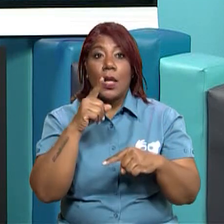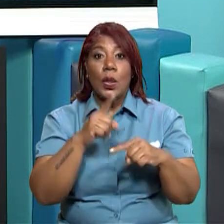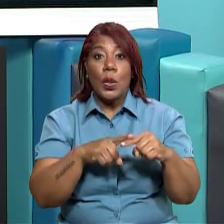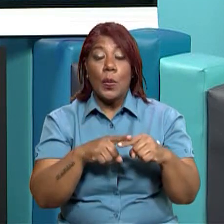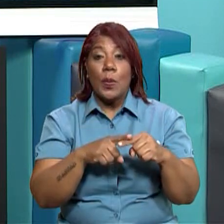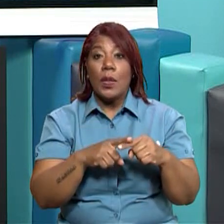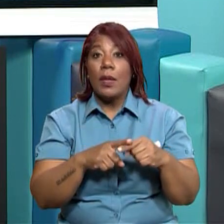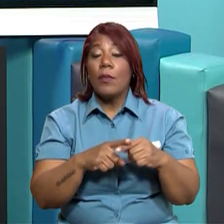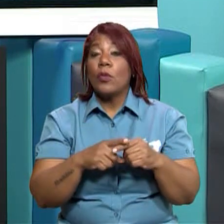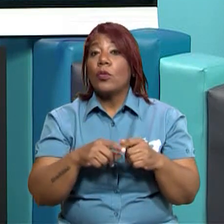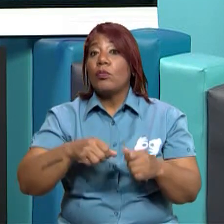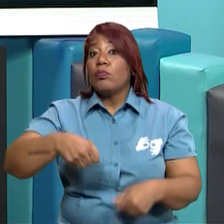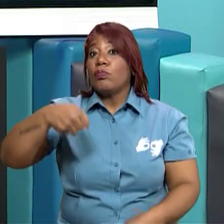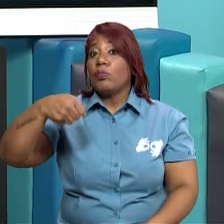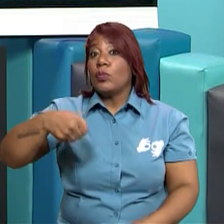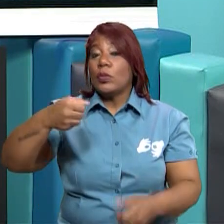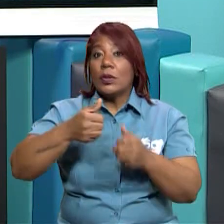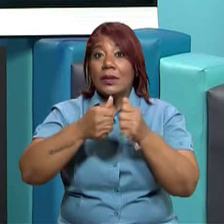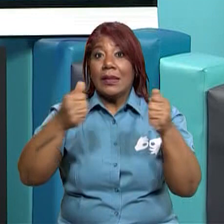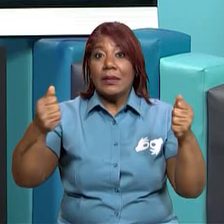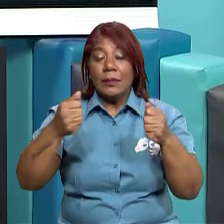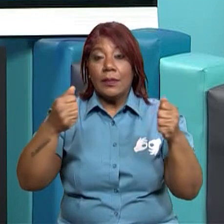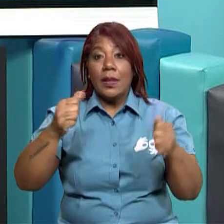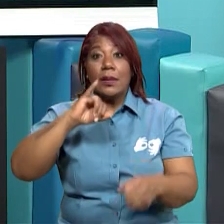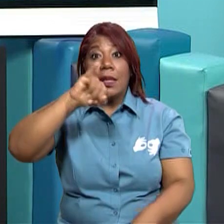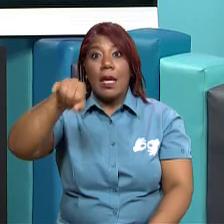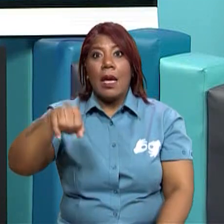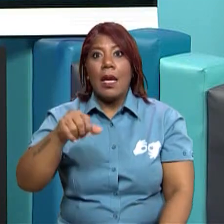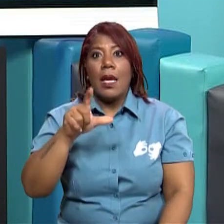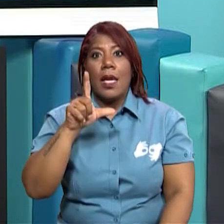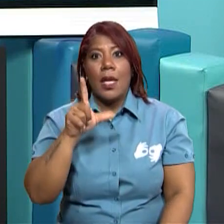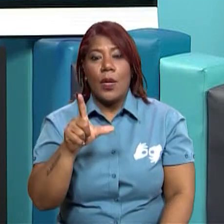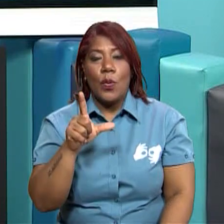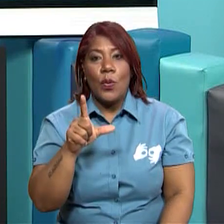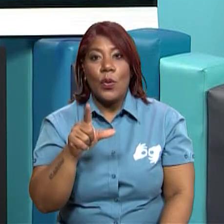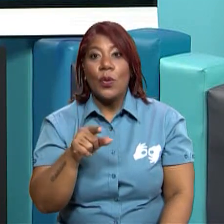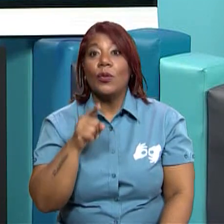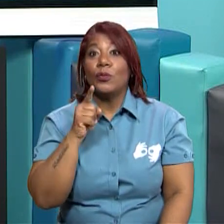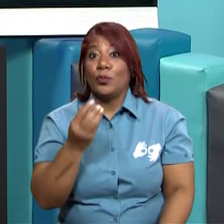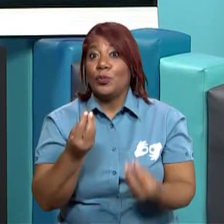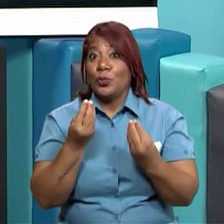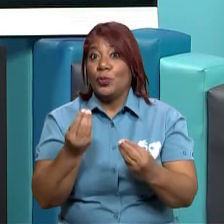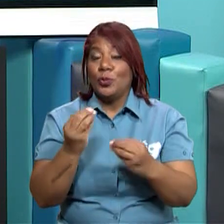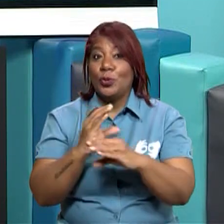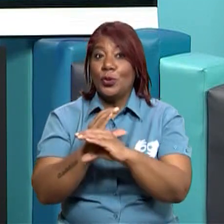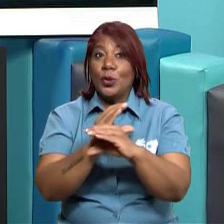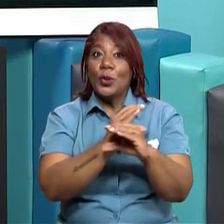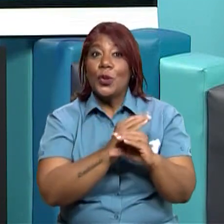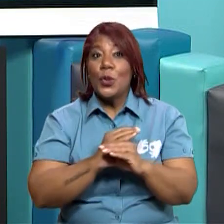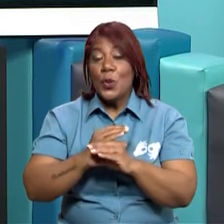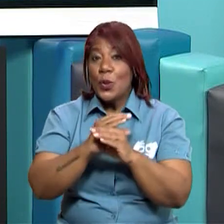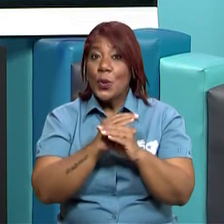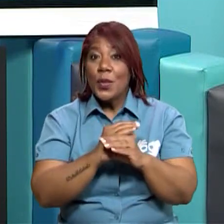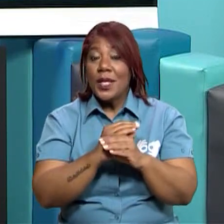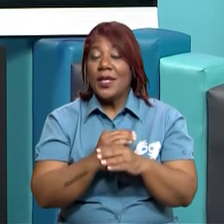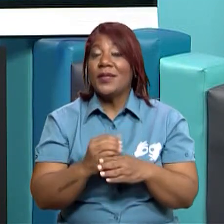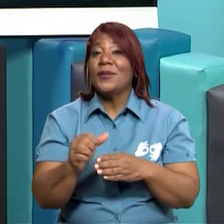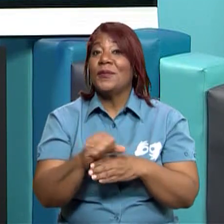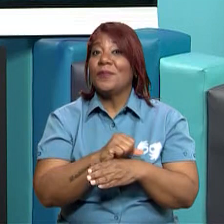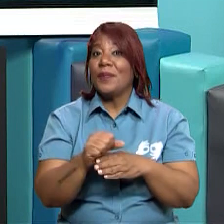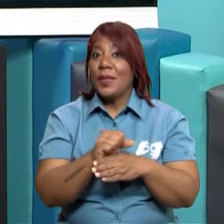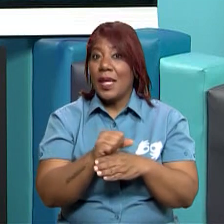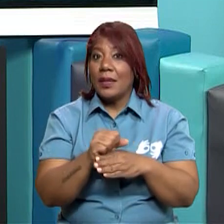utilizar bolsas plásticas. ¿Verdad? Entonces, vamos a comenzar la práctica